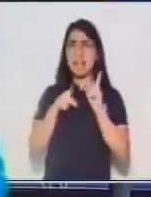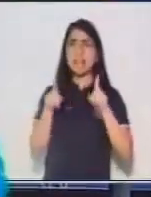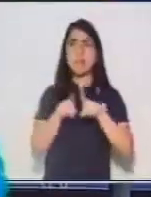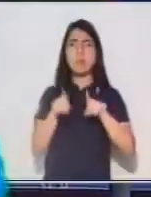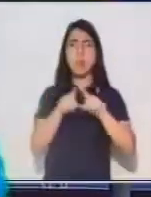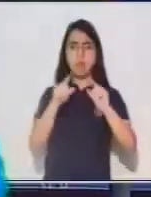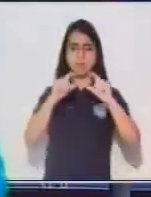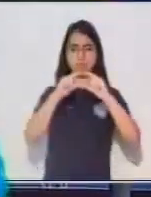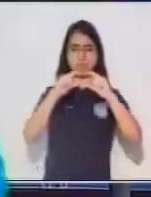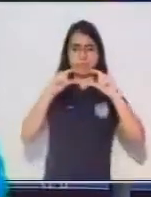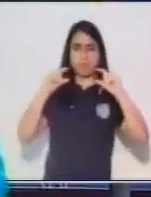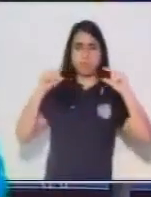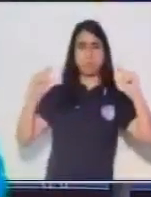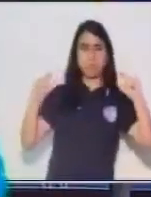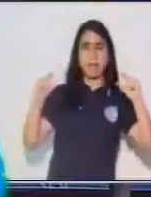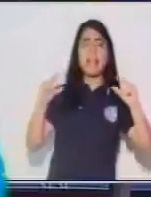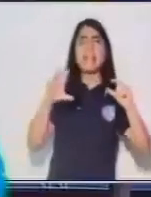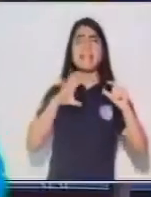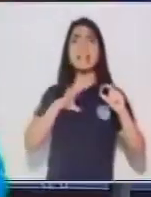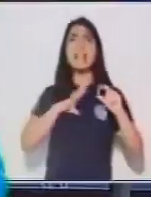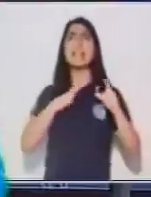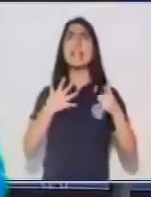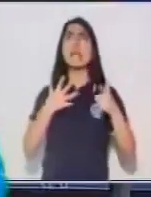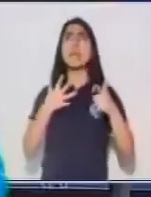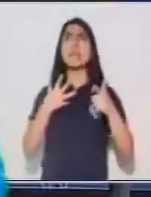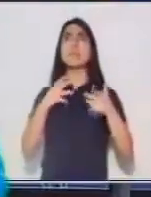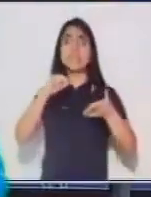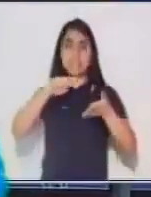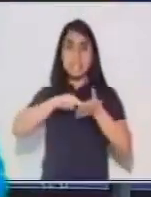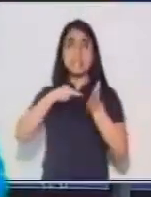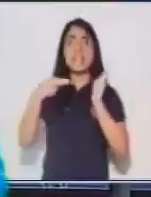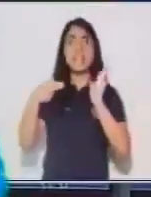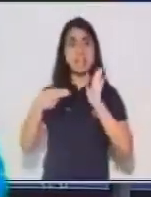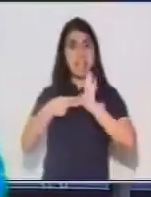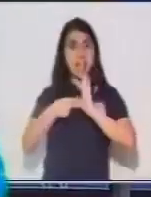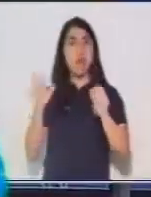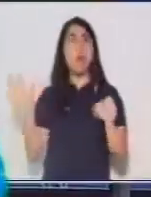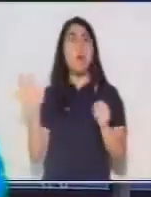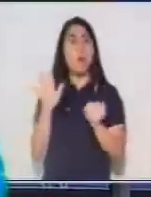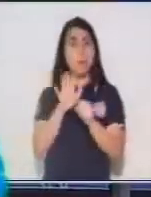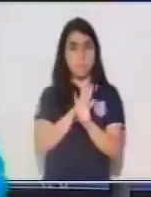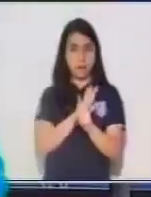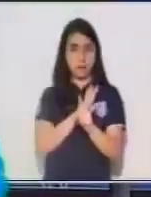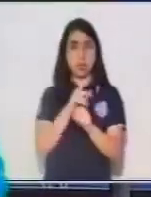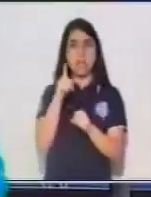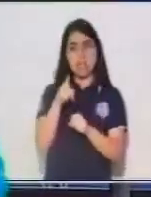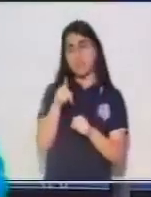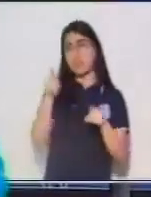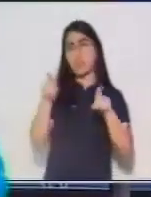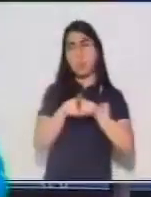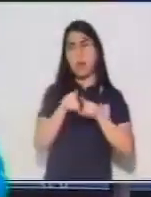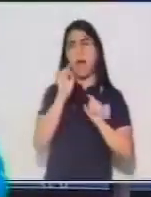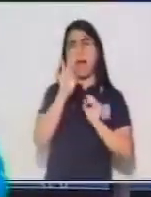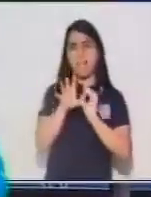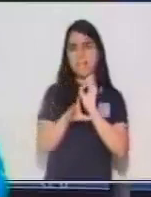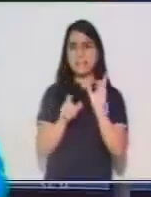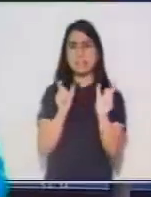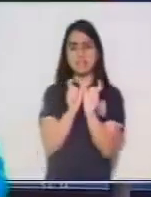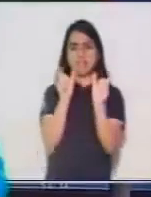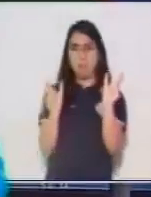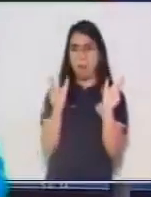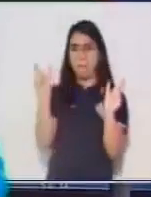Se divide en sintagmas y cada uno tiene sus elementos. Pero vamos a hablar